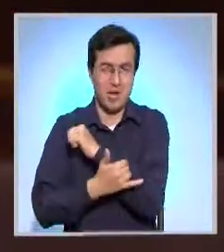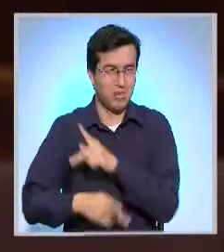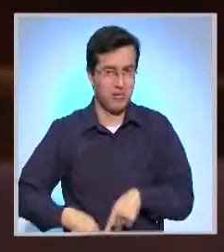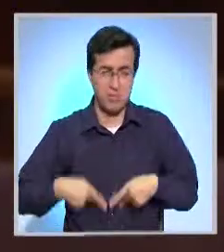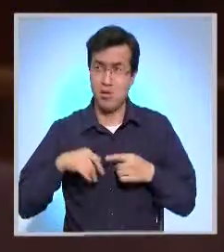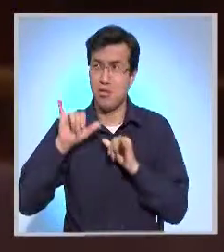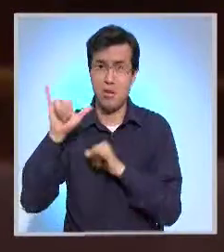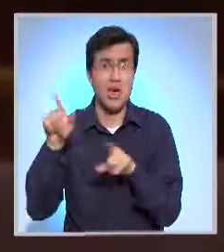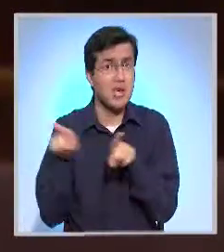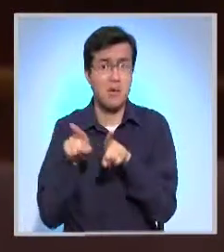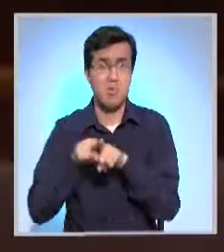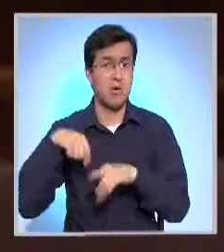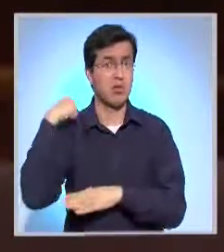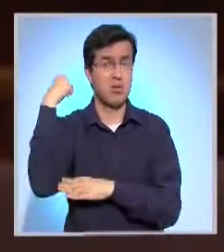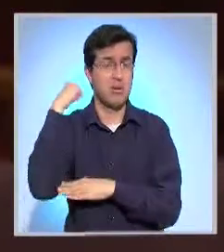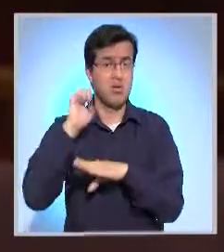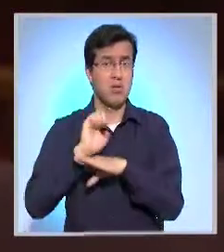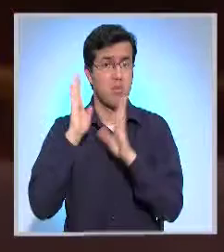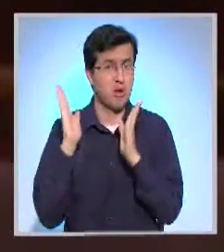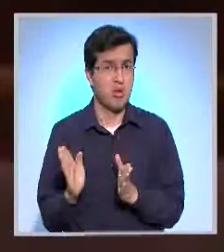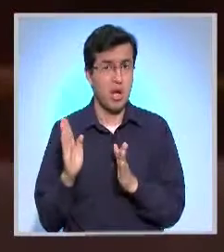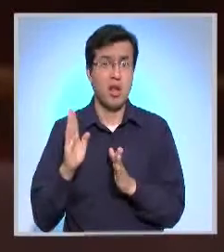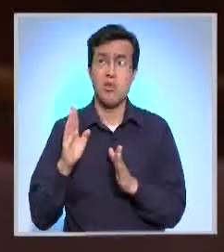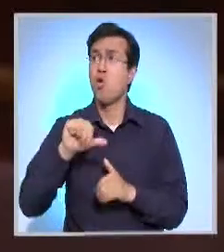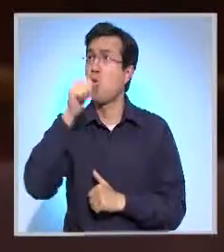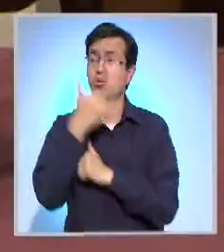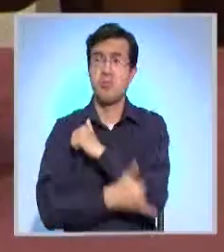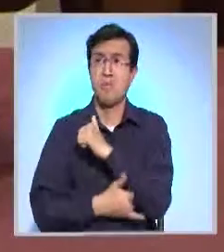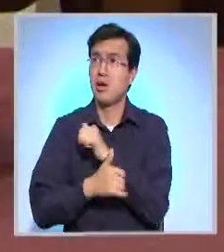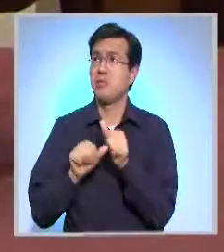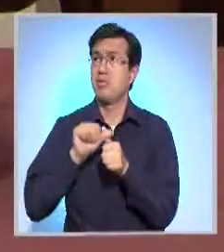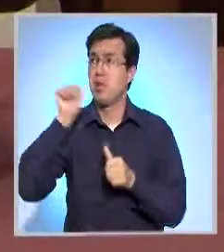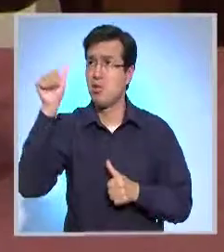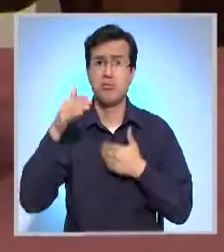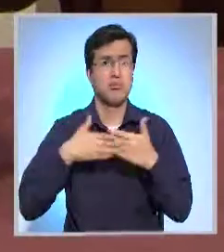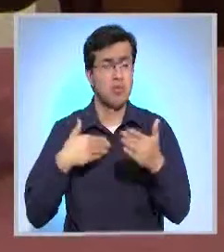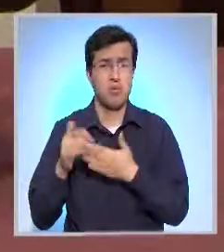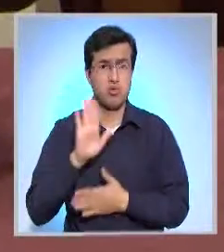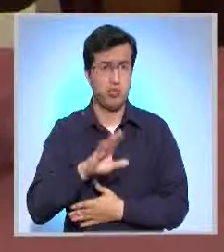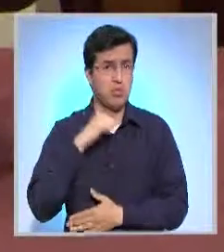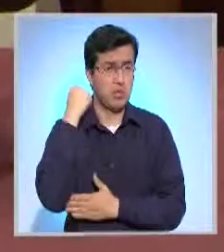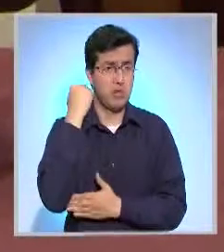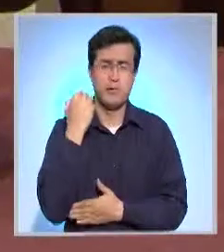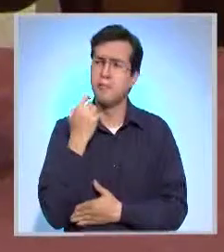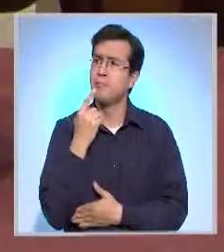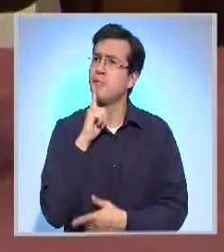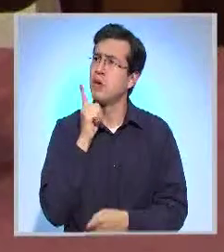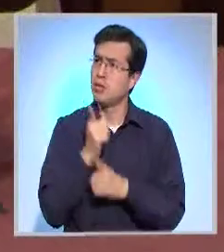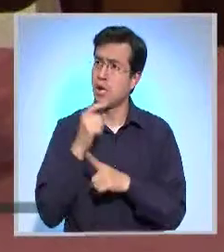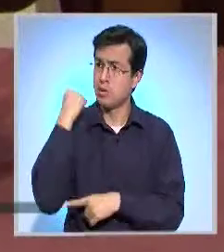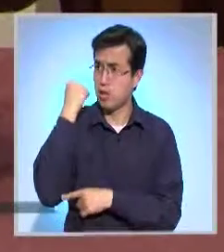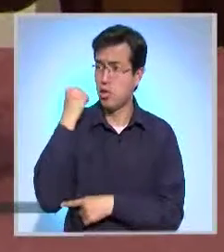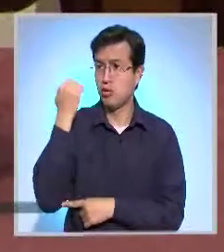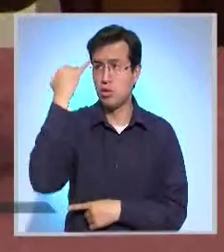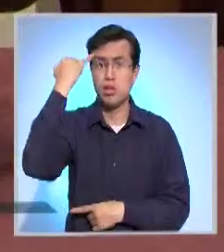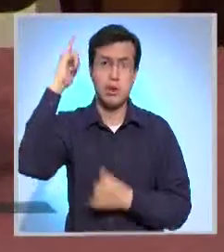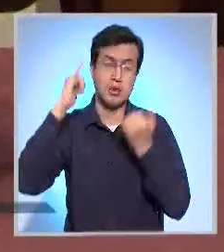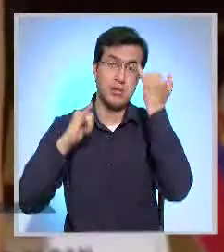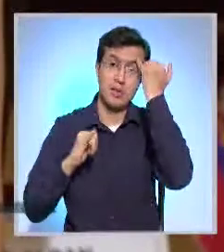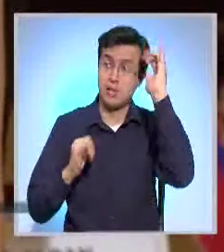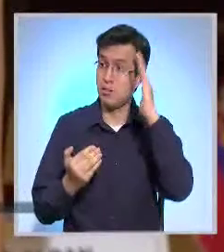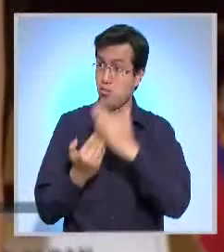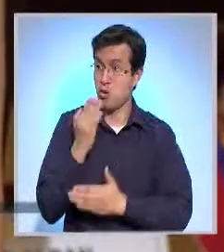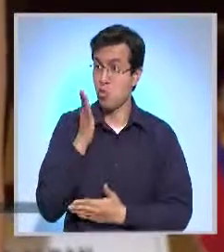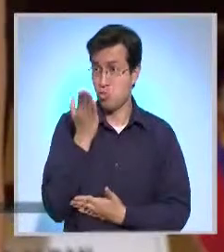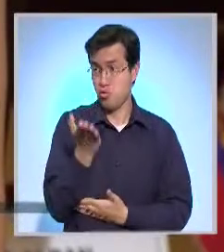los mismos derechos que los ecuatorianos a pesar de que estamos lejos. Y a más de los mismos derechos, también iniciativas. Y usted ha podido